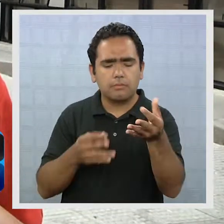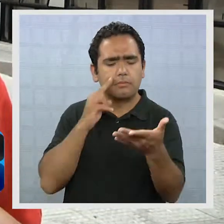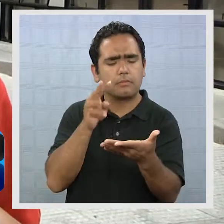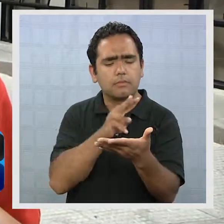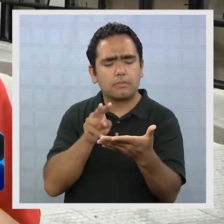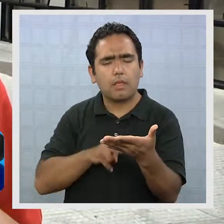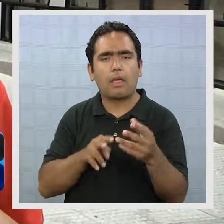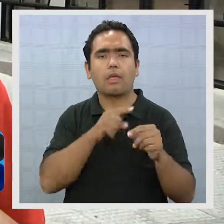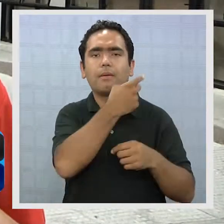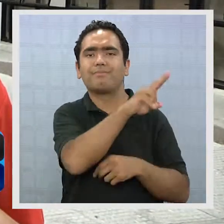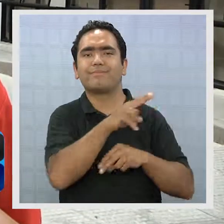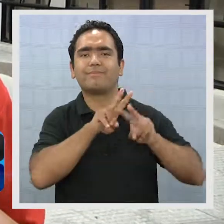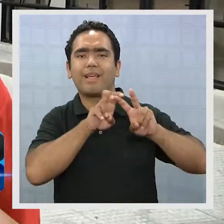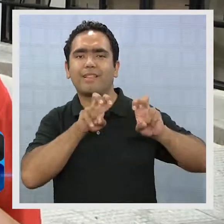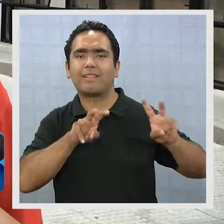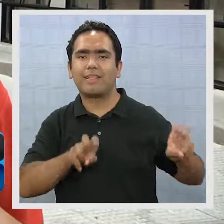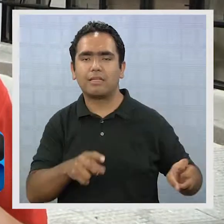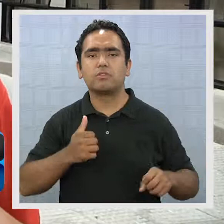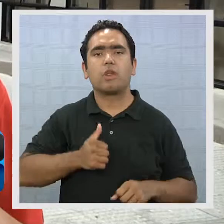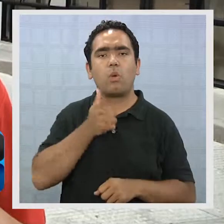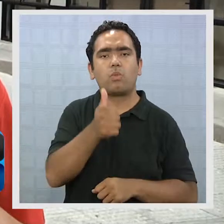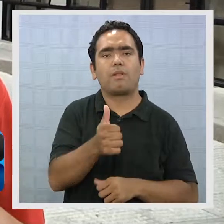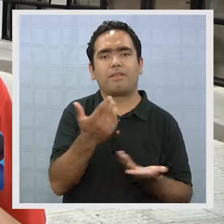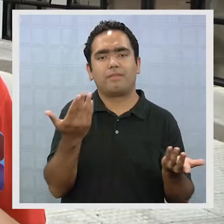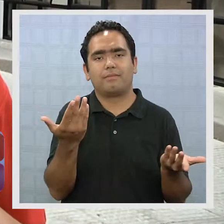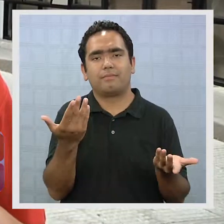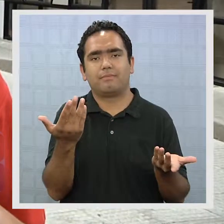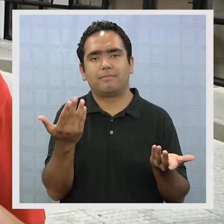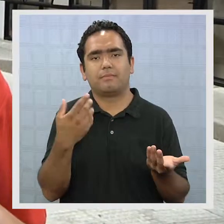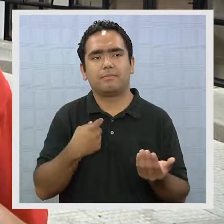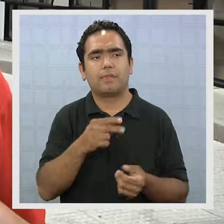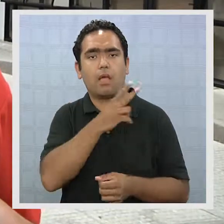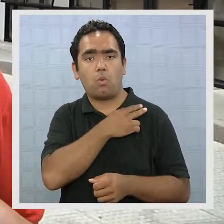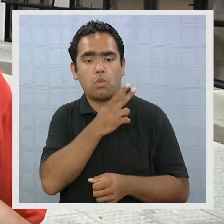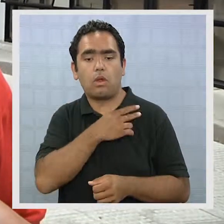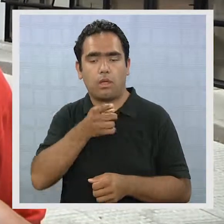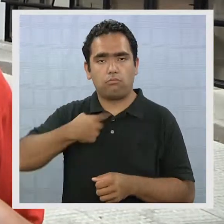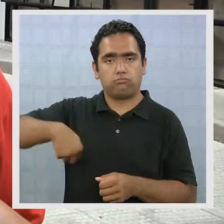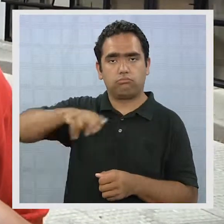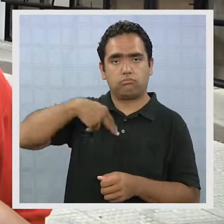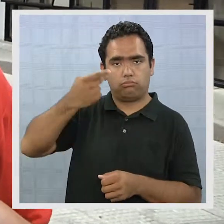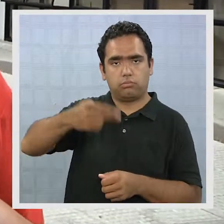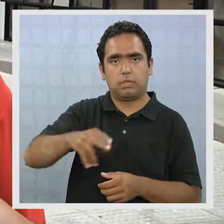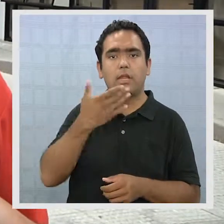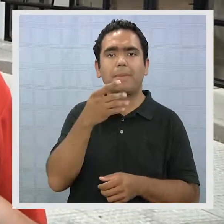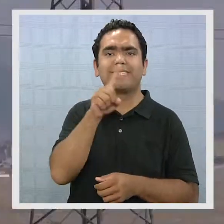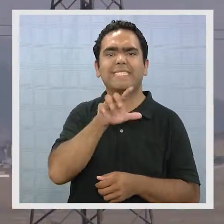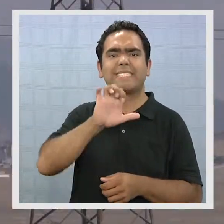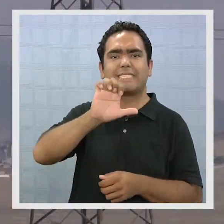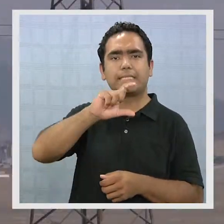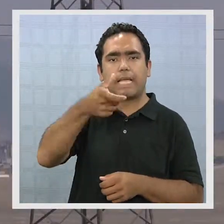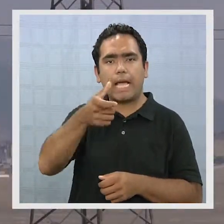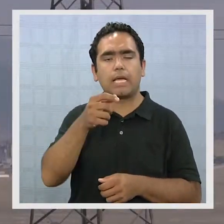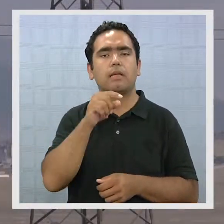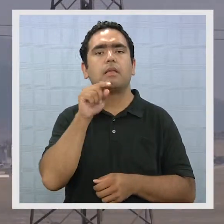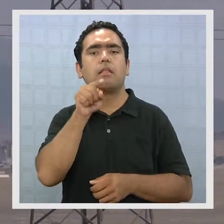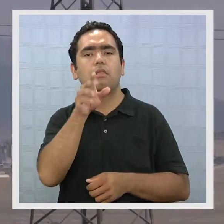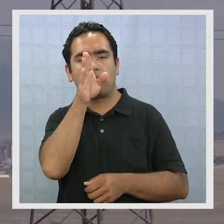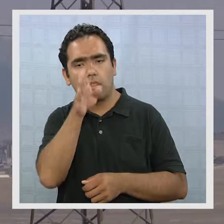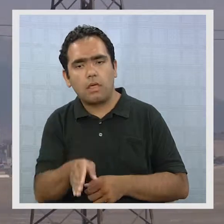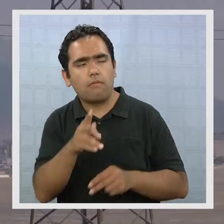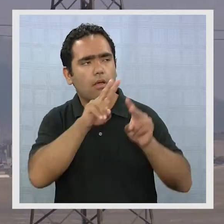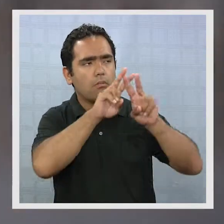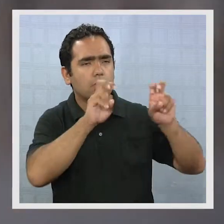la investigación de ellos a la autoridad pertinente y la autoridad nuestra que es el SEC